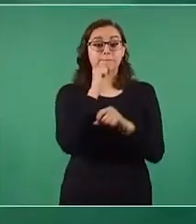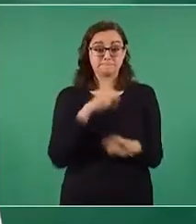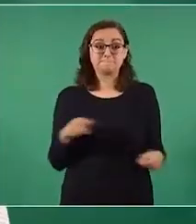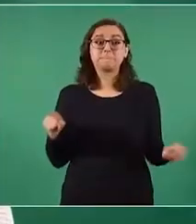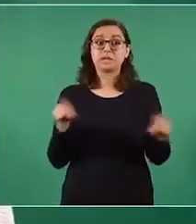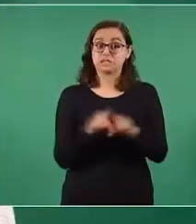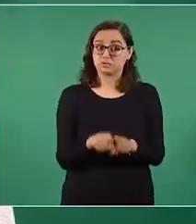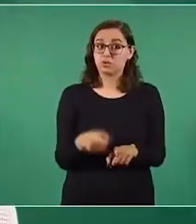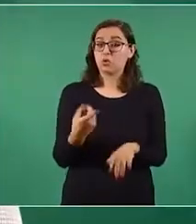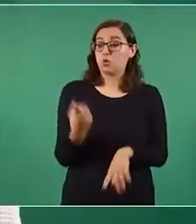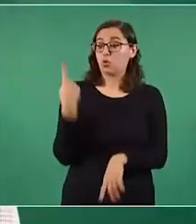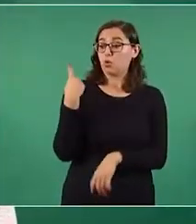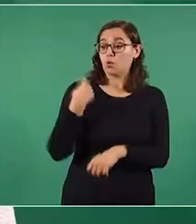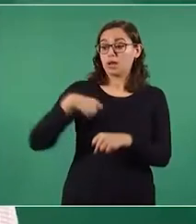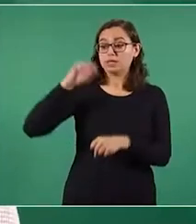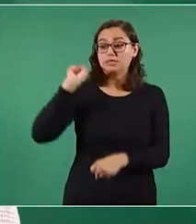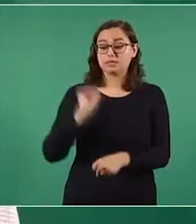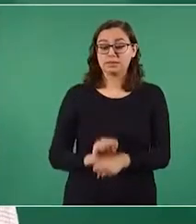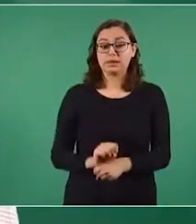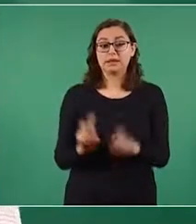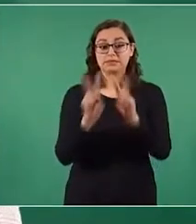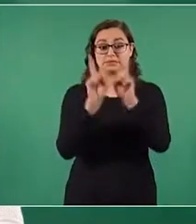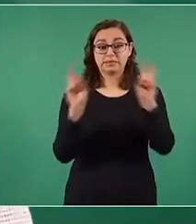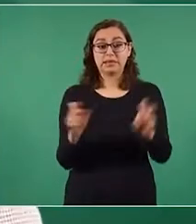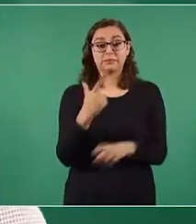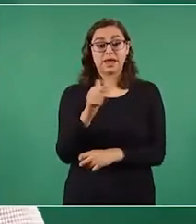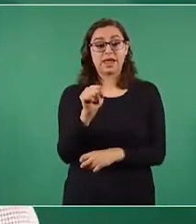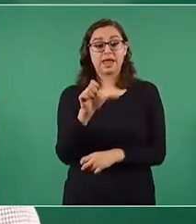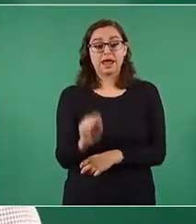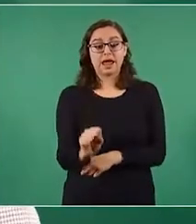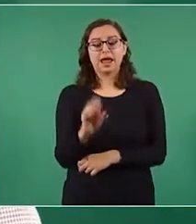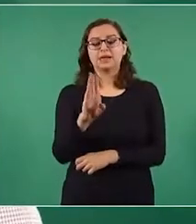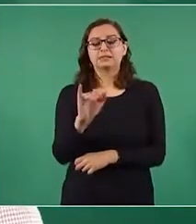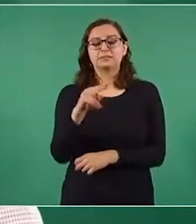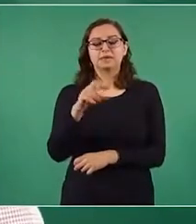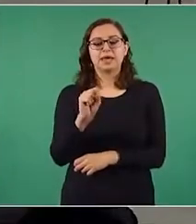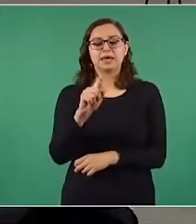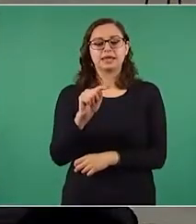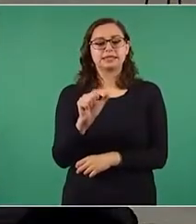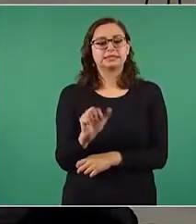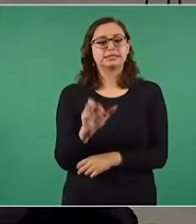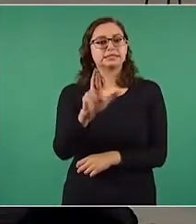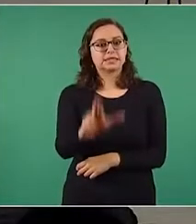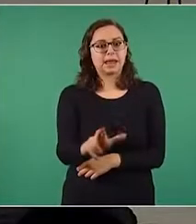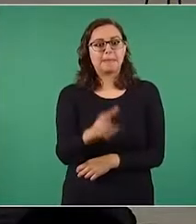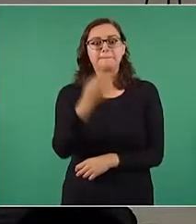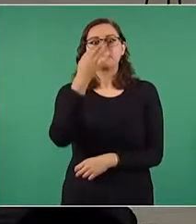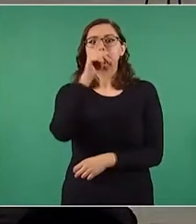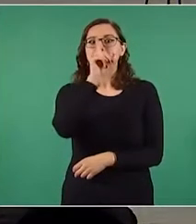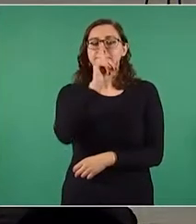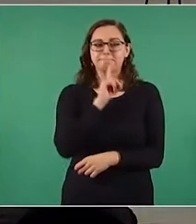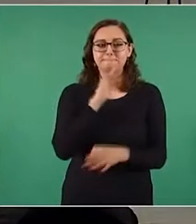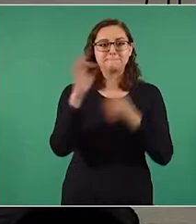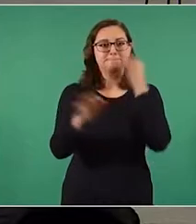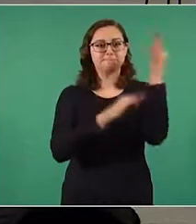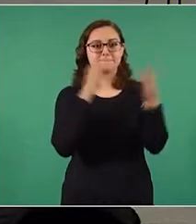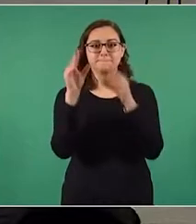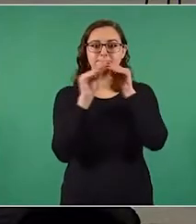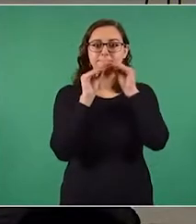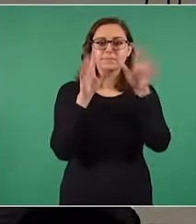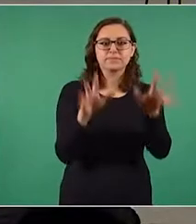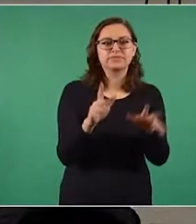falso sobre el gas bienestar que usurpó la identidad de un medio de comunicación, cuyo correo